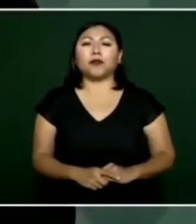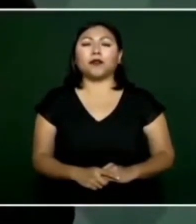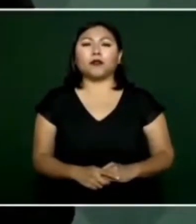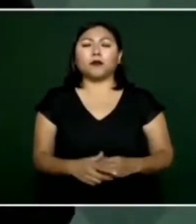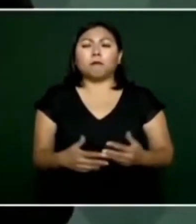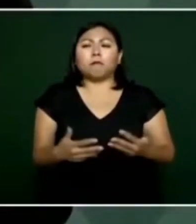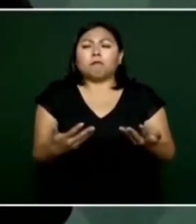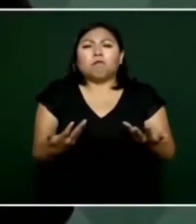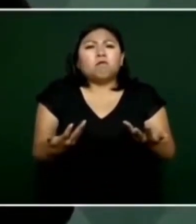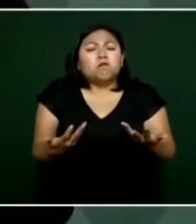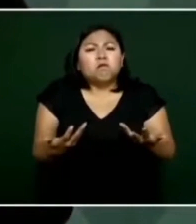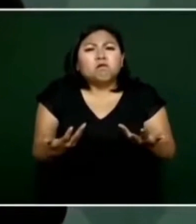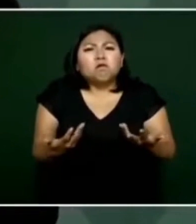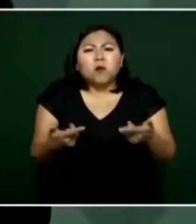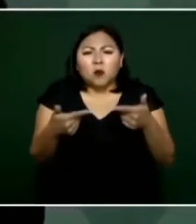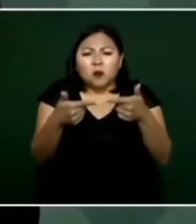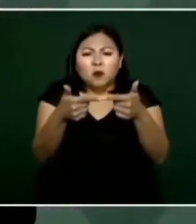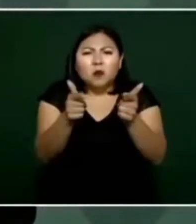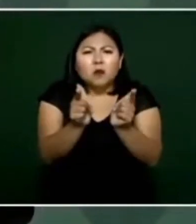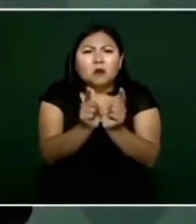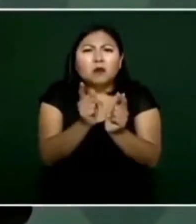de dónde viene el partido,